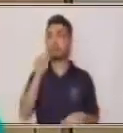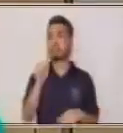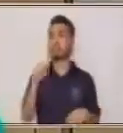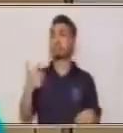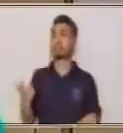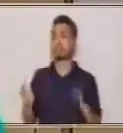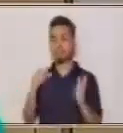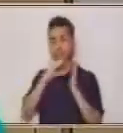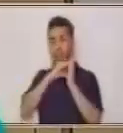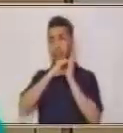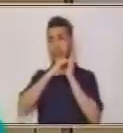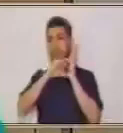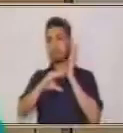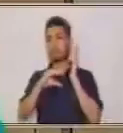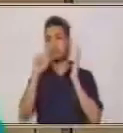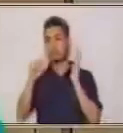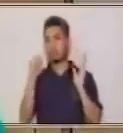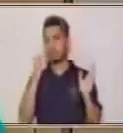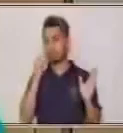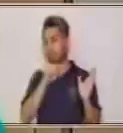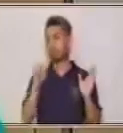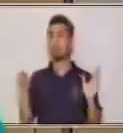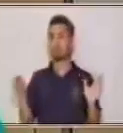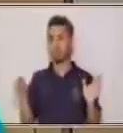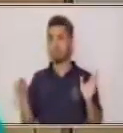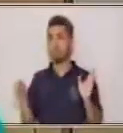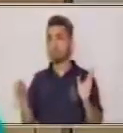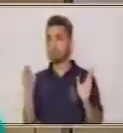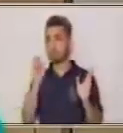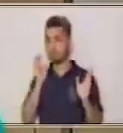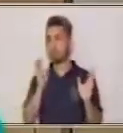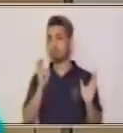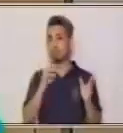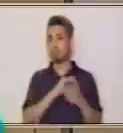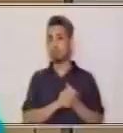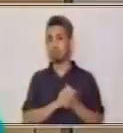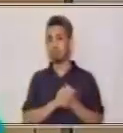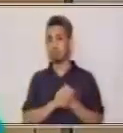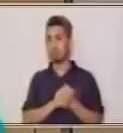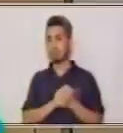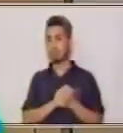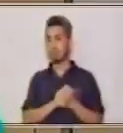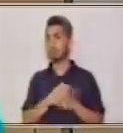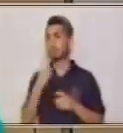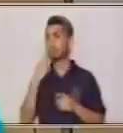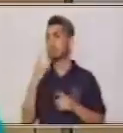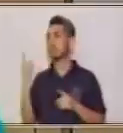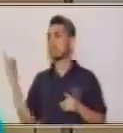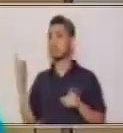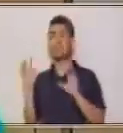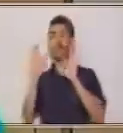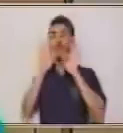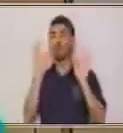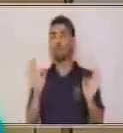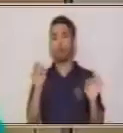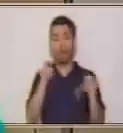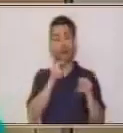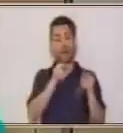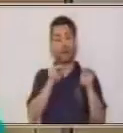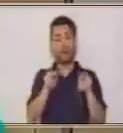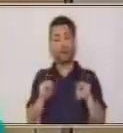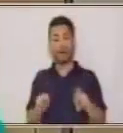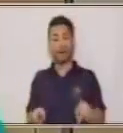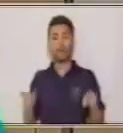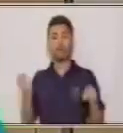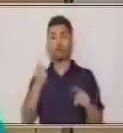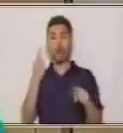el texto que estamos viendo. Así es, como lo dice ahí. Es un tipo de lectura que se realiza con